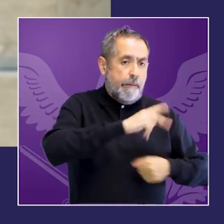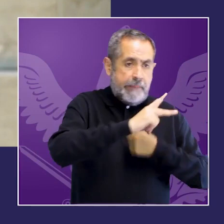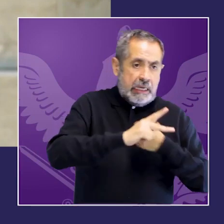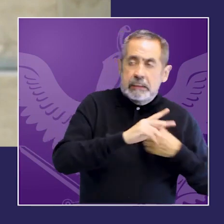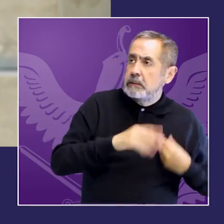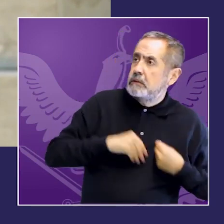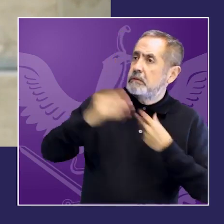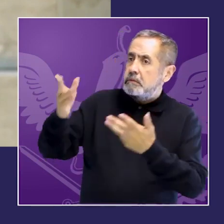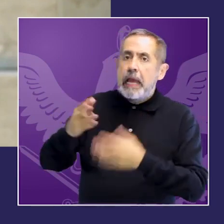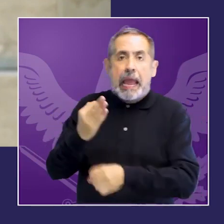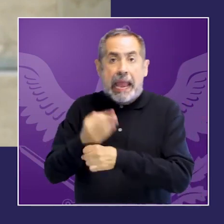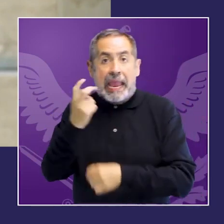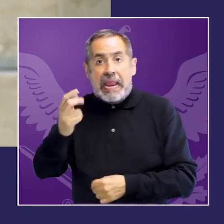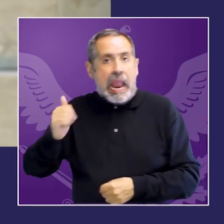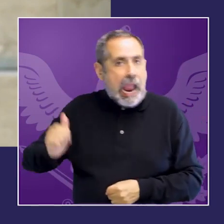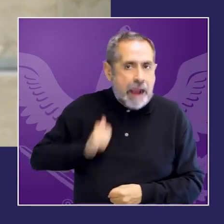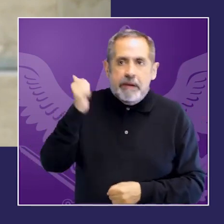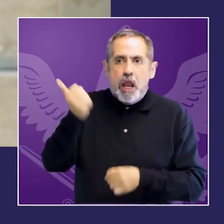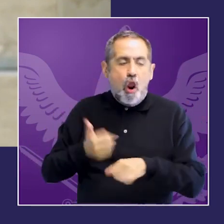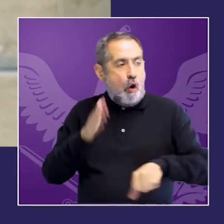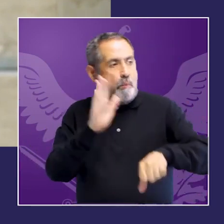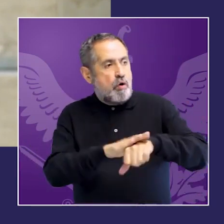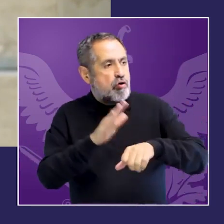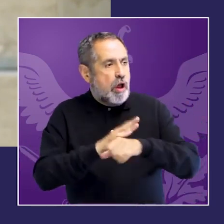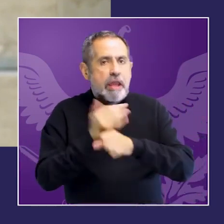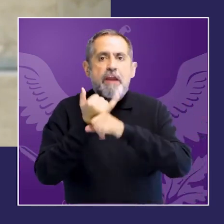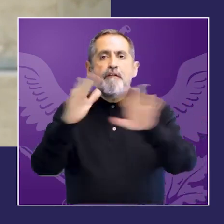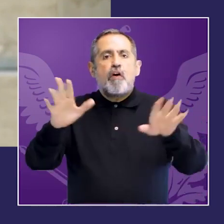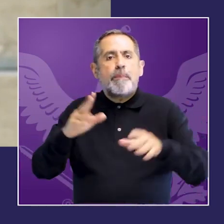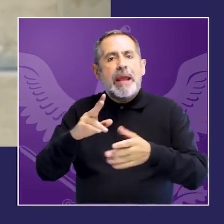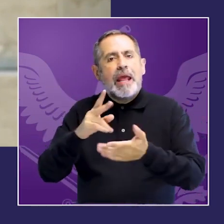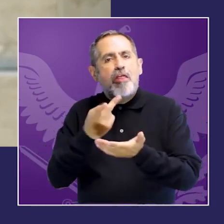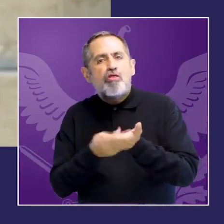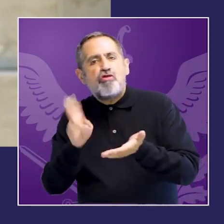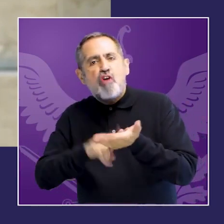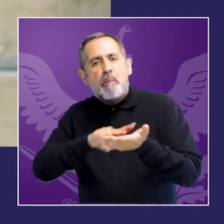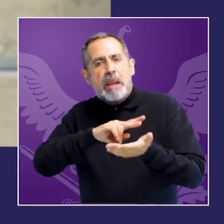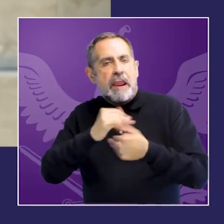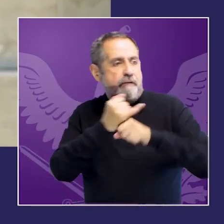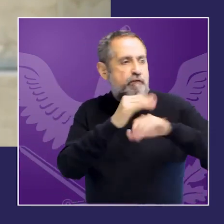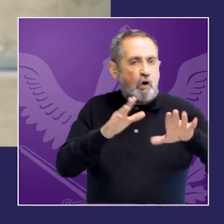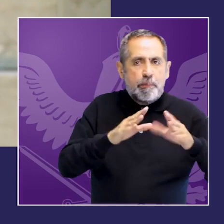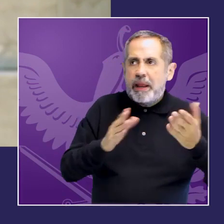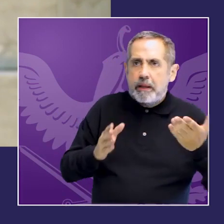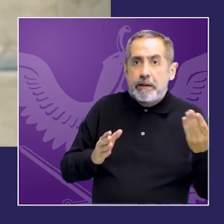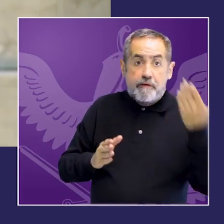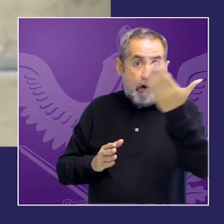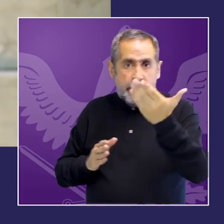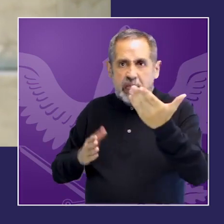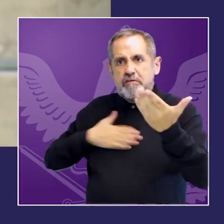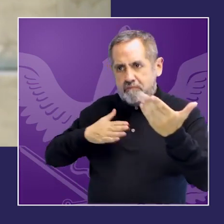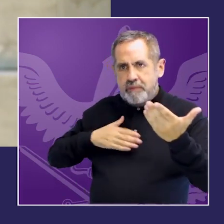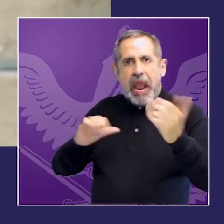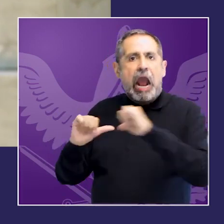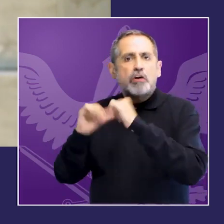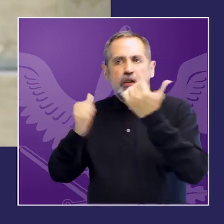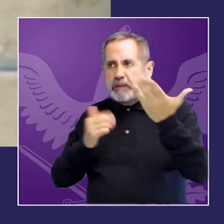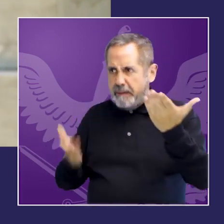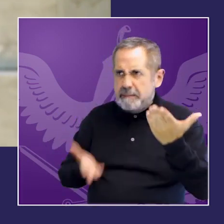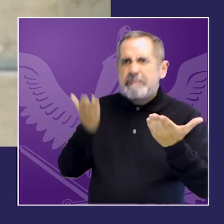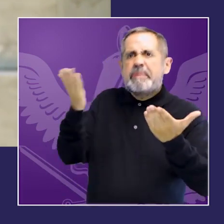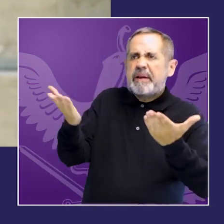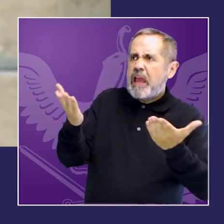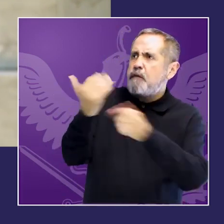tenemos la oportunidad de acercar informe sombra es decir información alternativa con la cual las expertas del